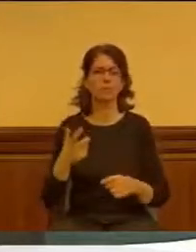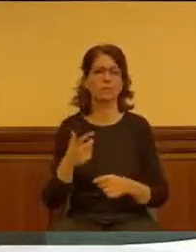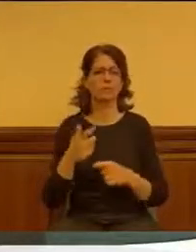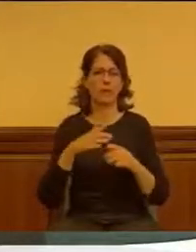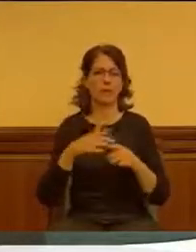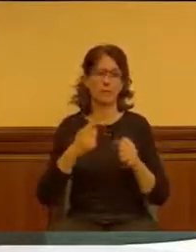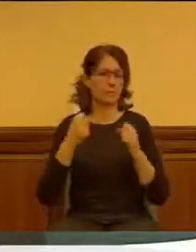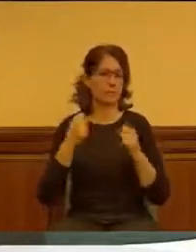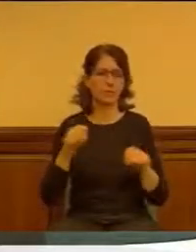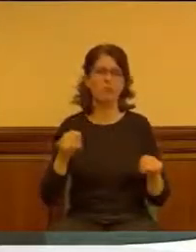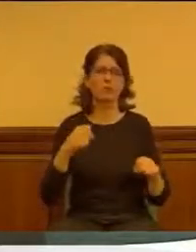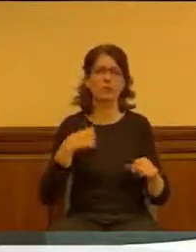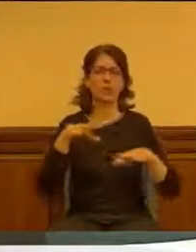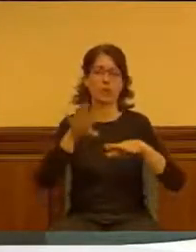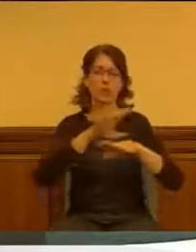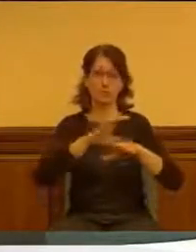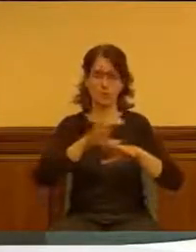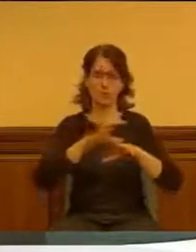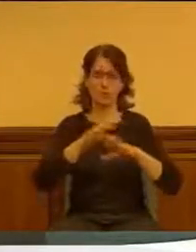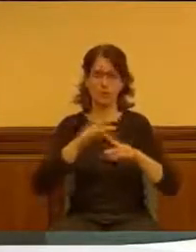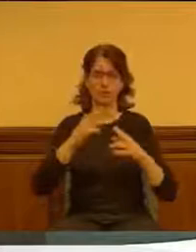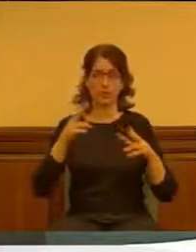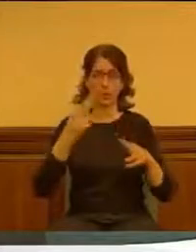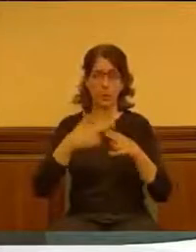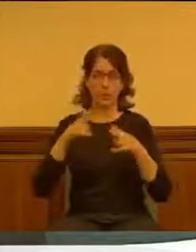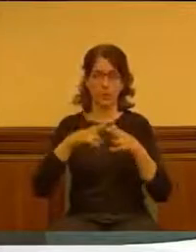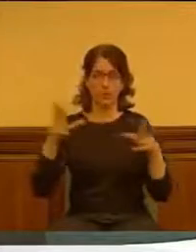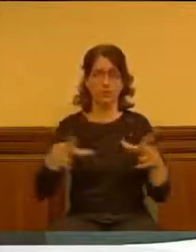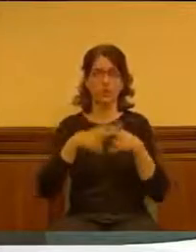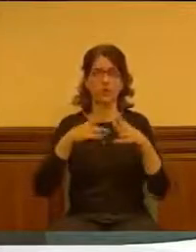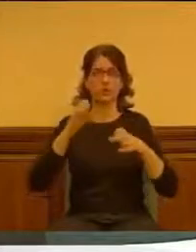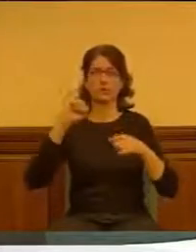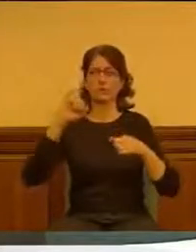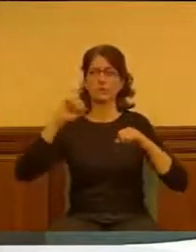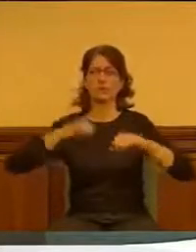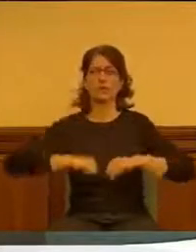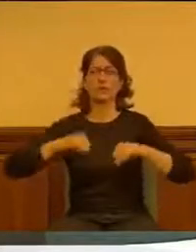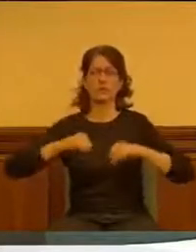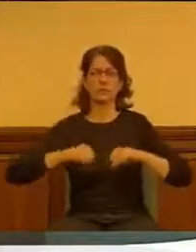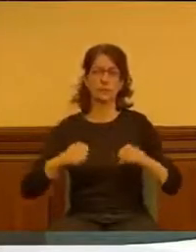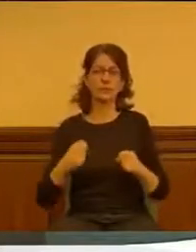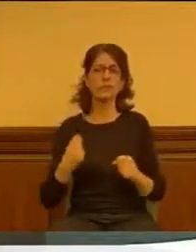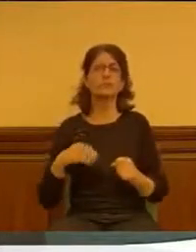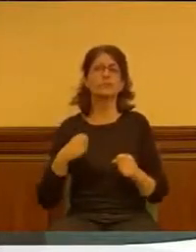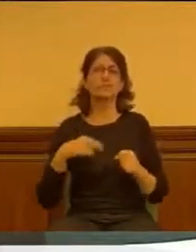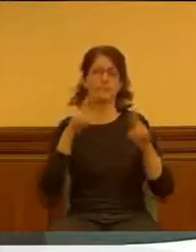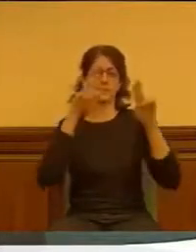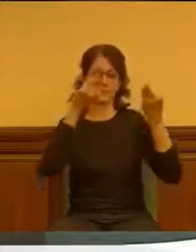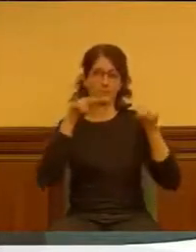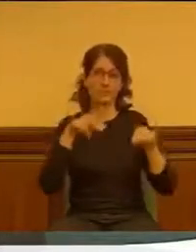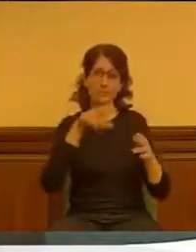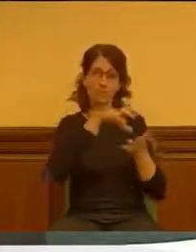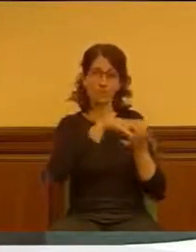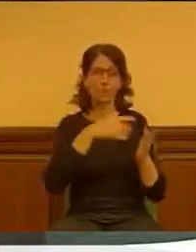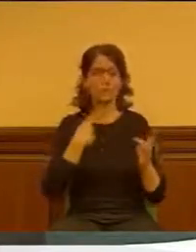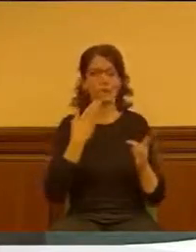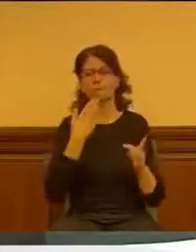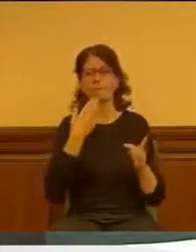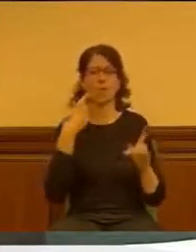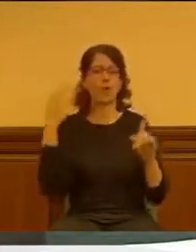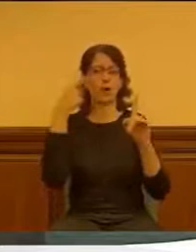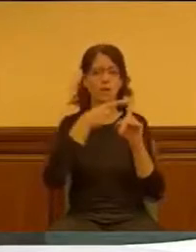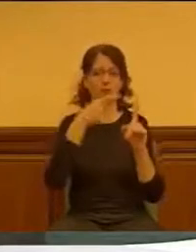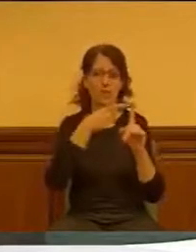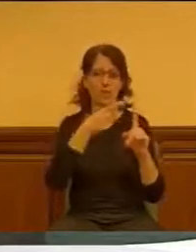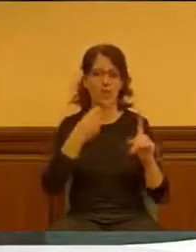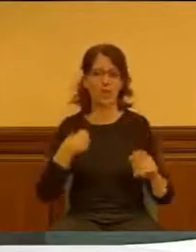para la consejería de políticas sociales y mayores, esta residencia ha sido un referente, ha sido un referente.